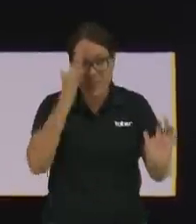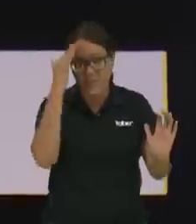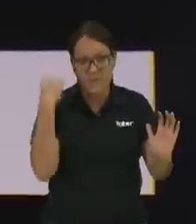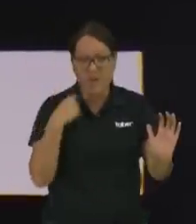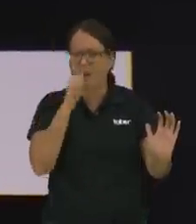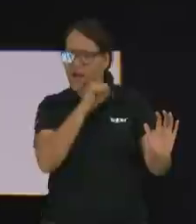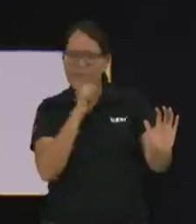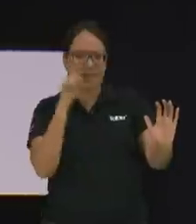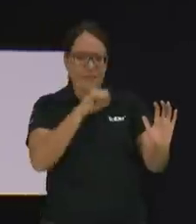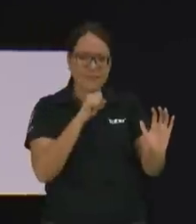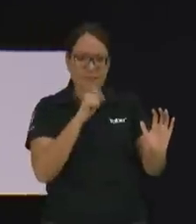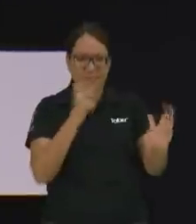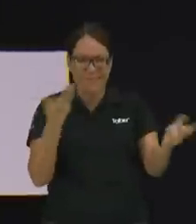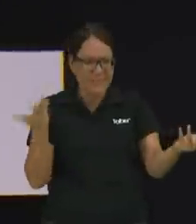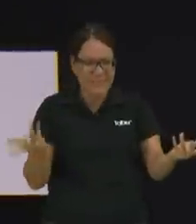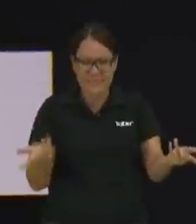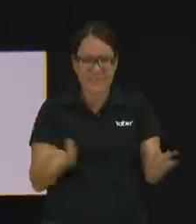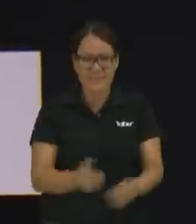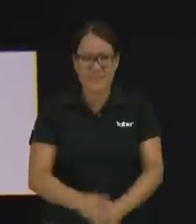hombre oyendo los panchos